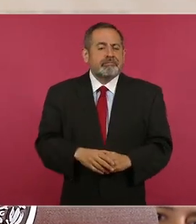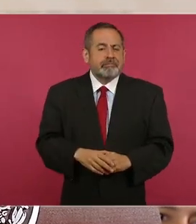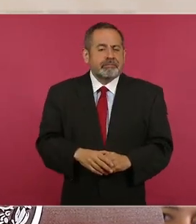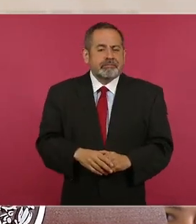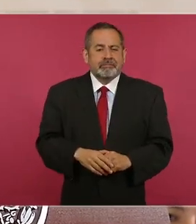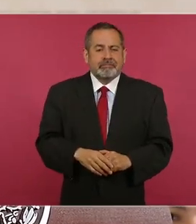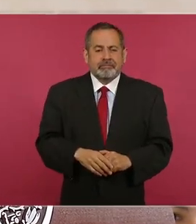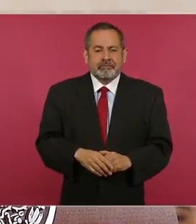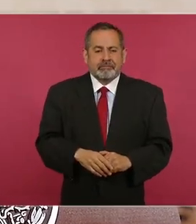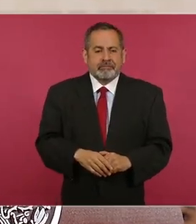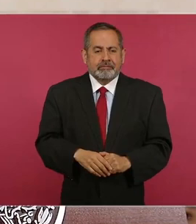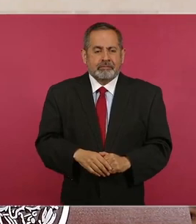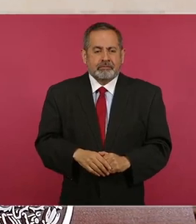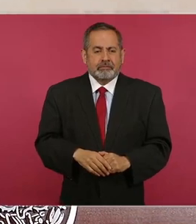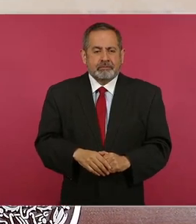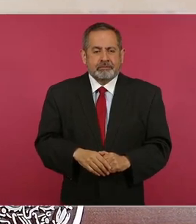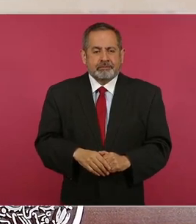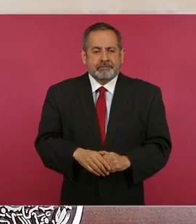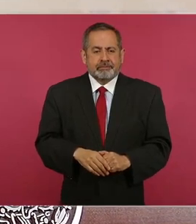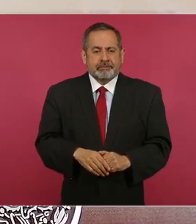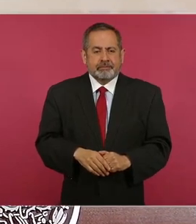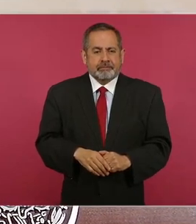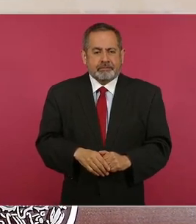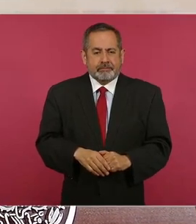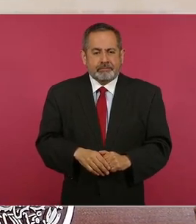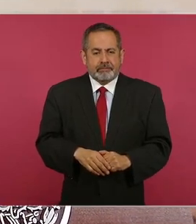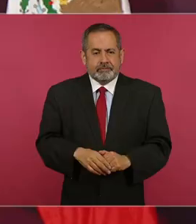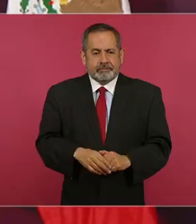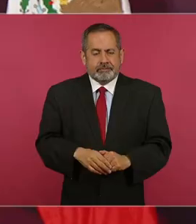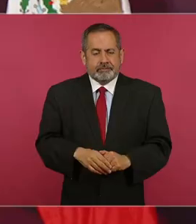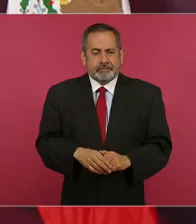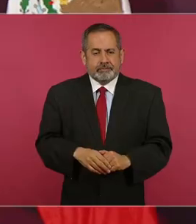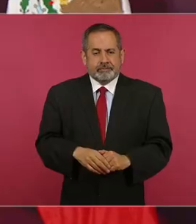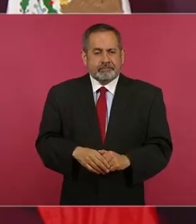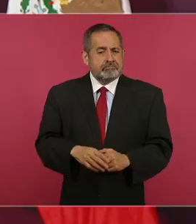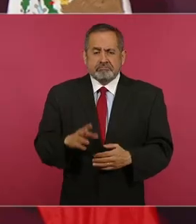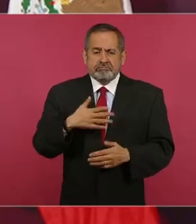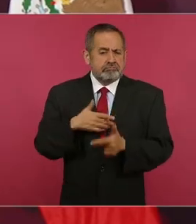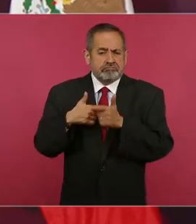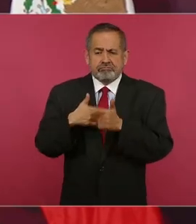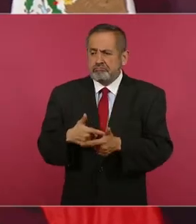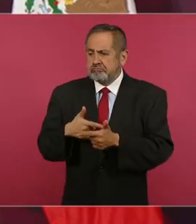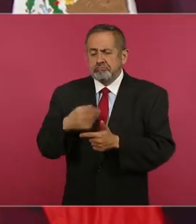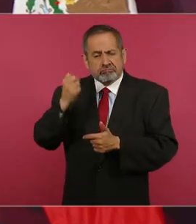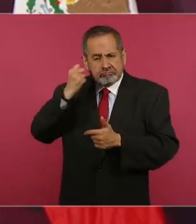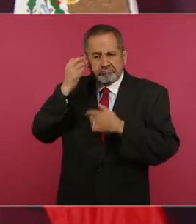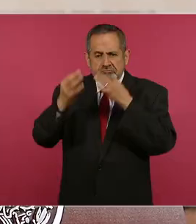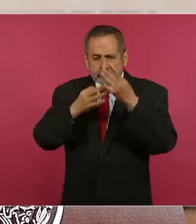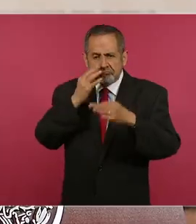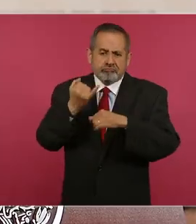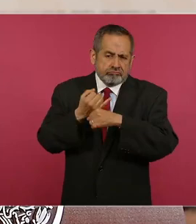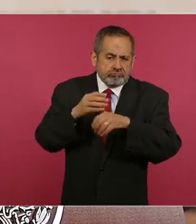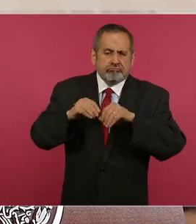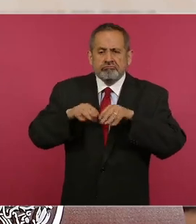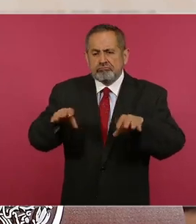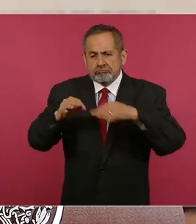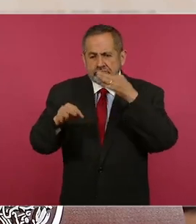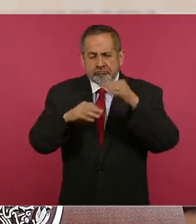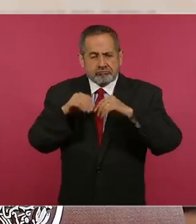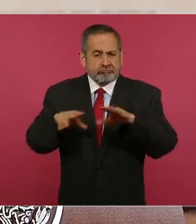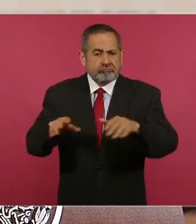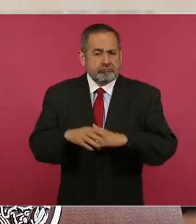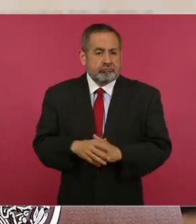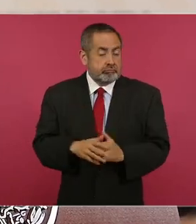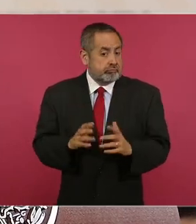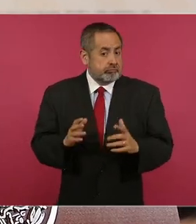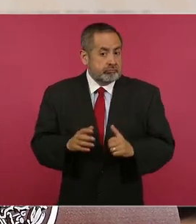seguimos adelante, seguimos informando. Y qué bueno